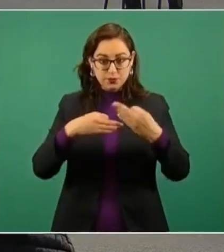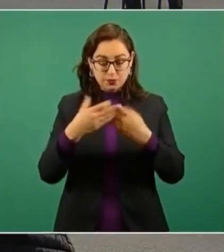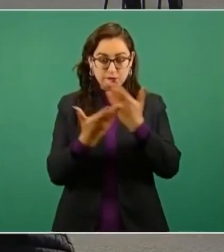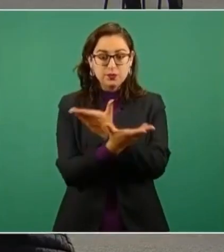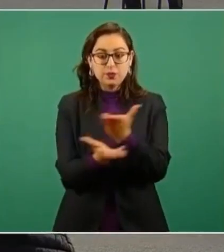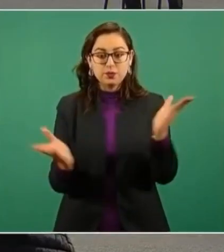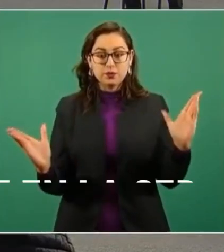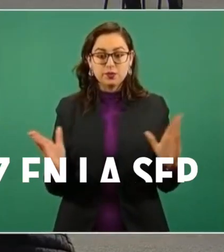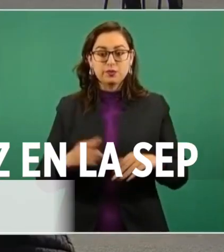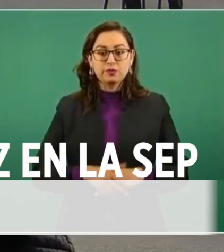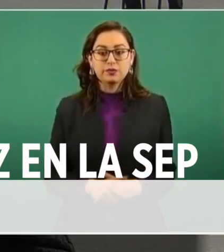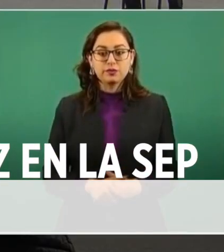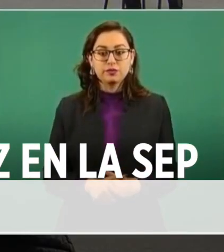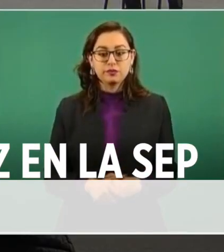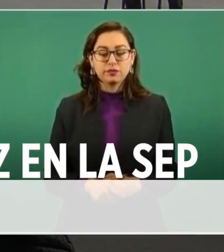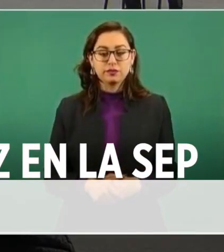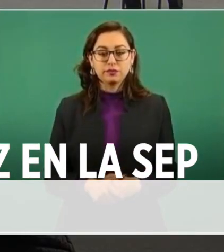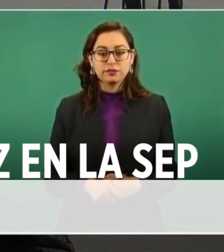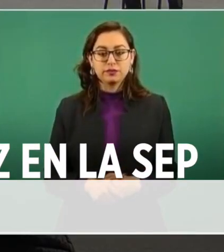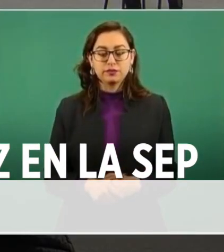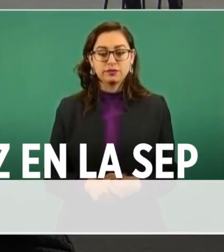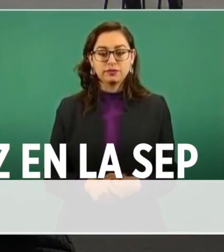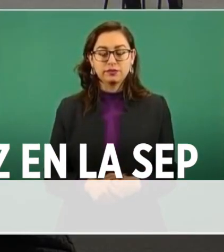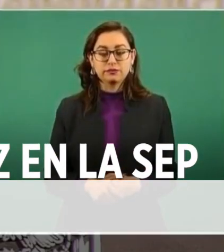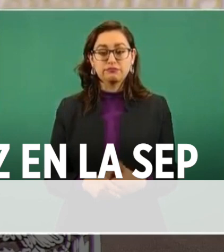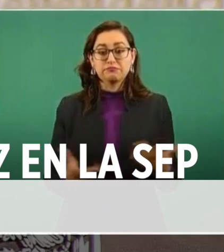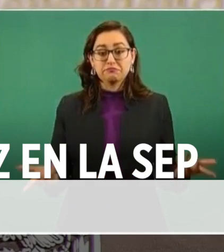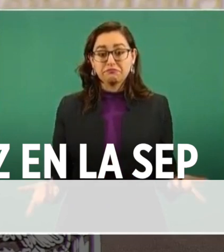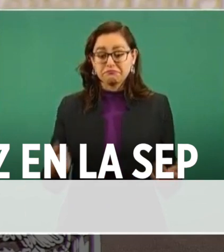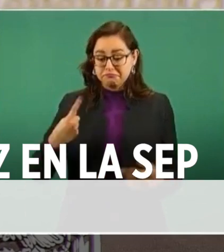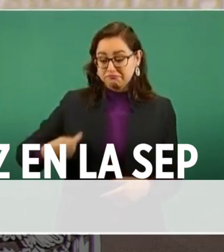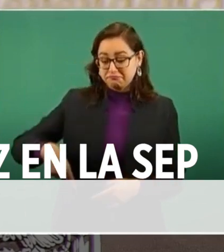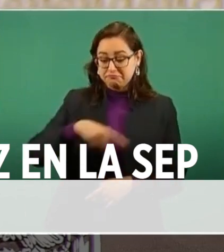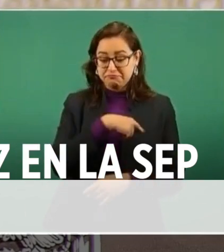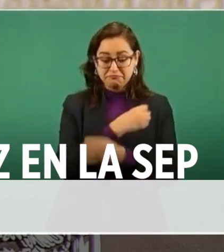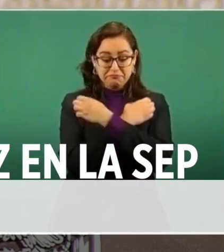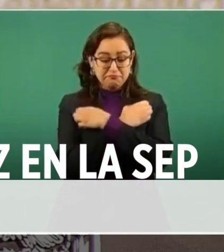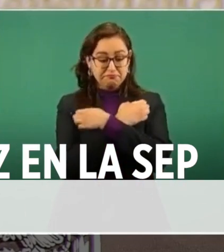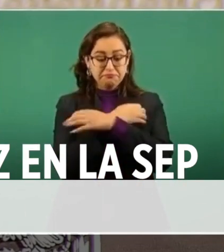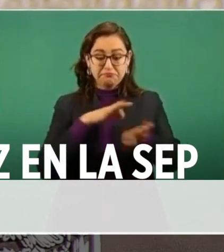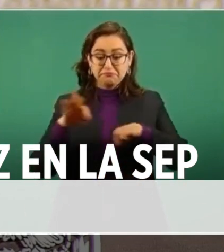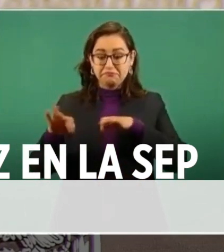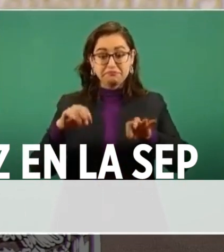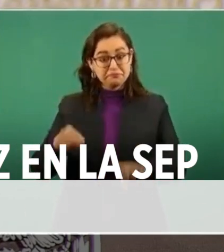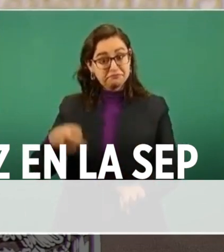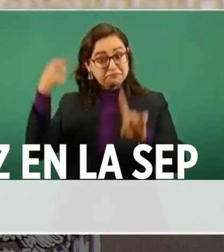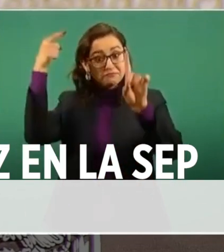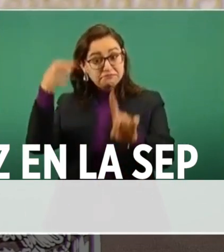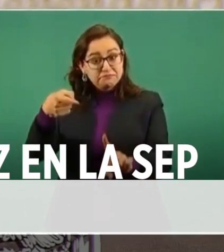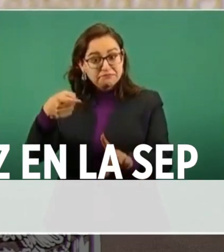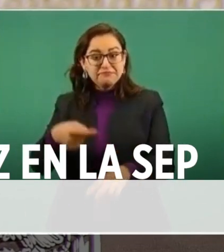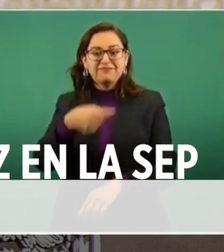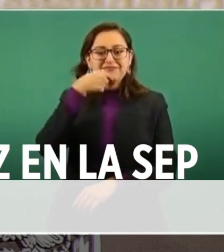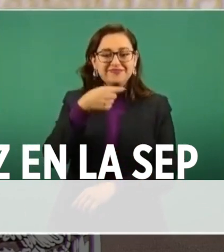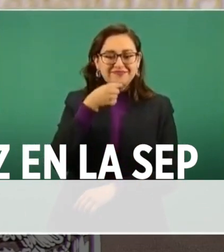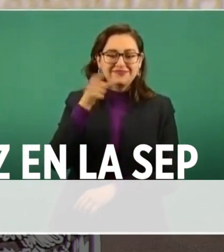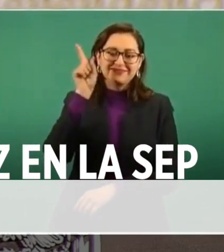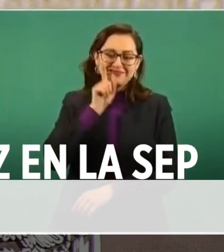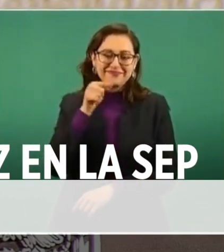Saludo con mucho cariño a quienes son la motivación central de nuestra tarea educativa, a nuestros queridos niños, niñas,